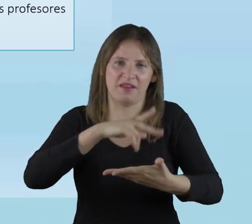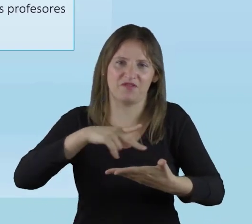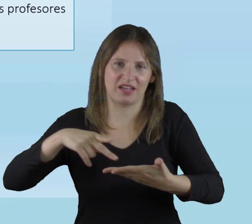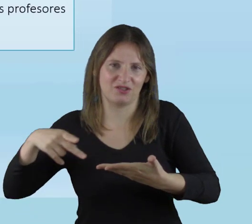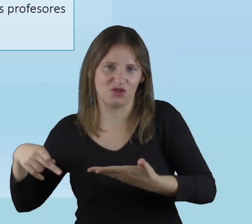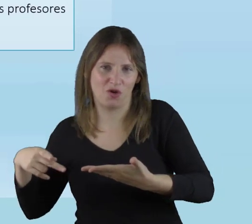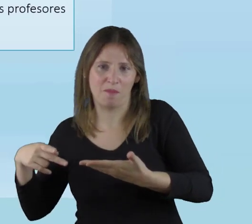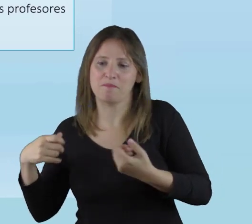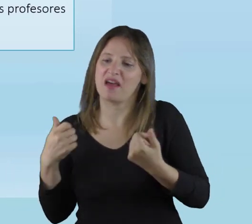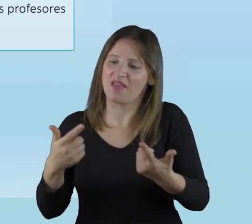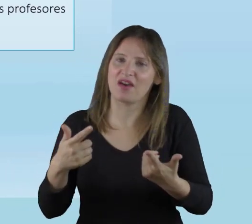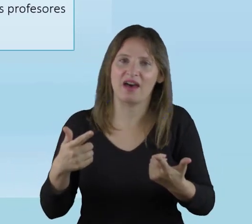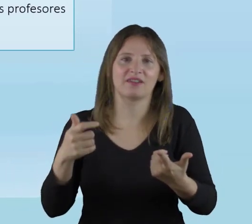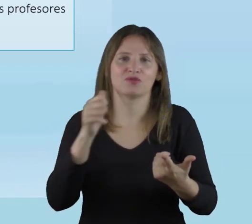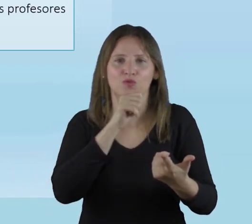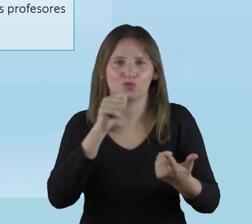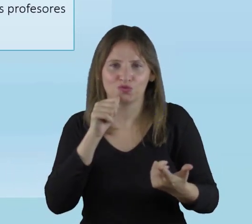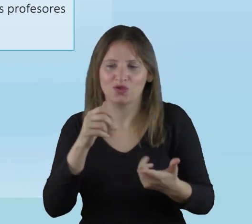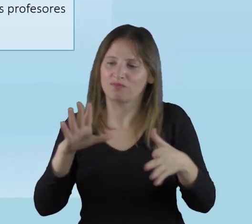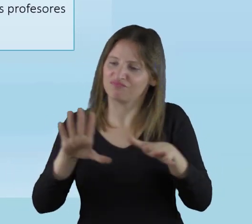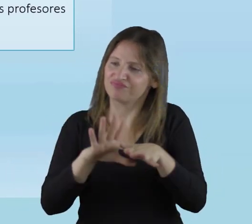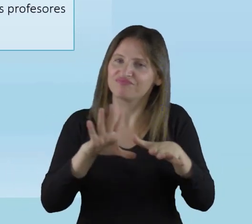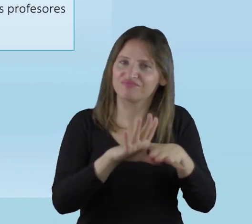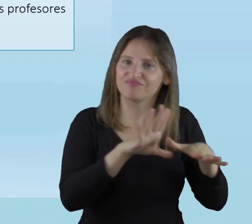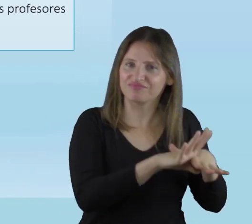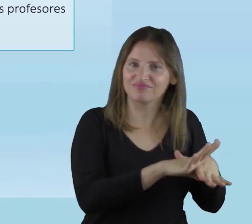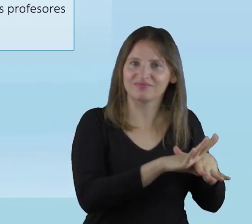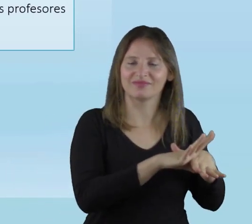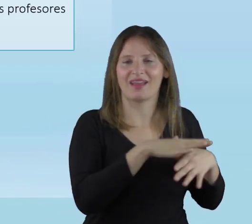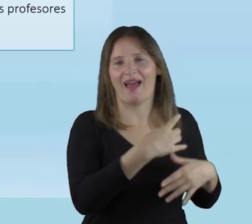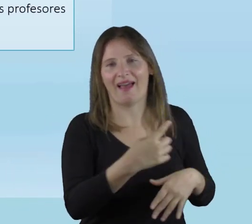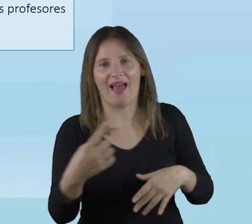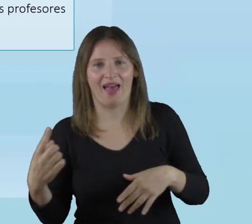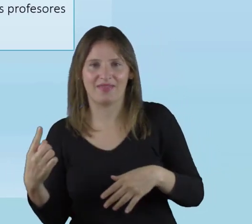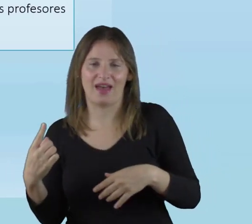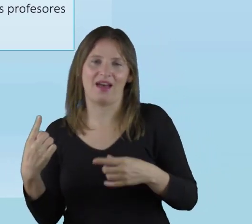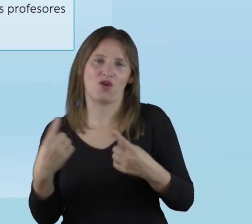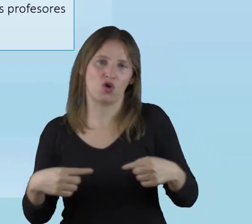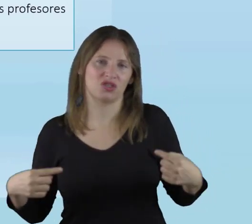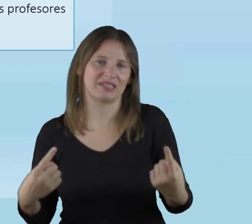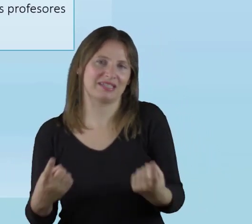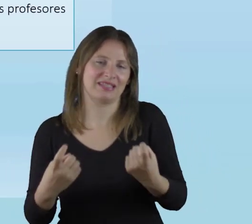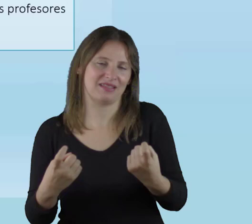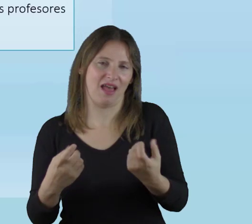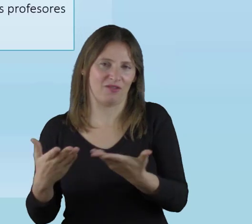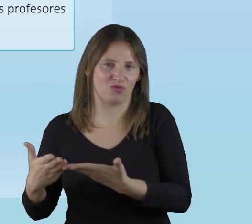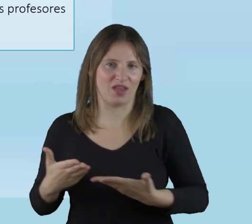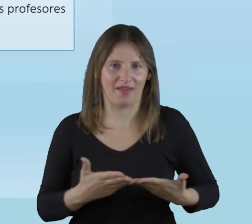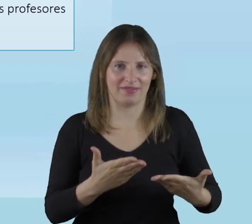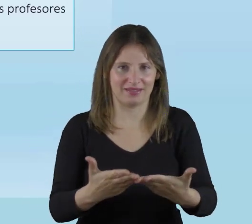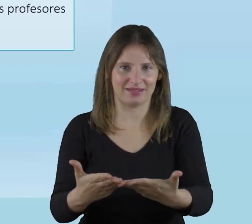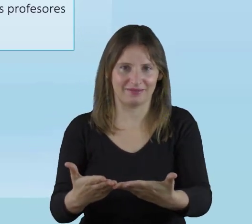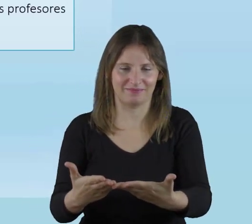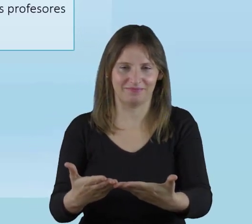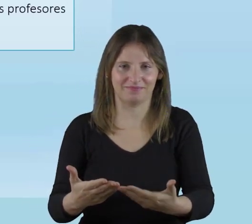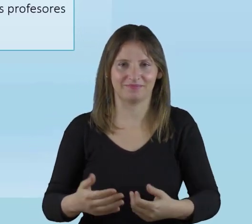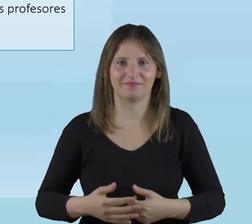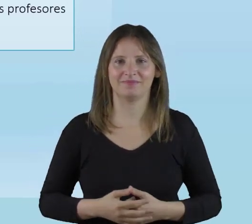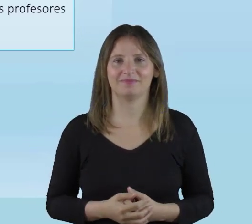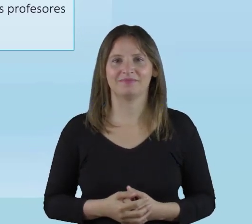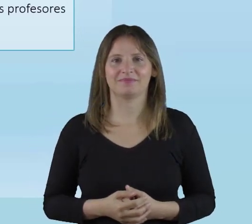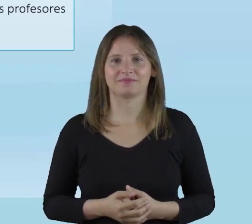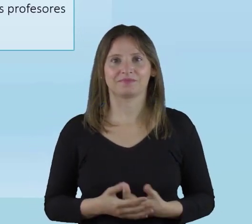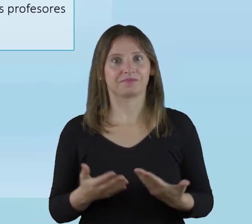potentes planificaciones, que van a dar una respuesta adecuada a esas necesidades de